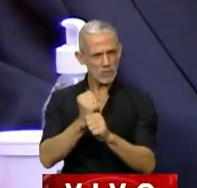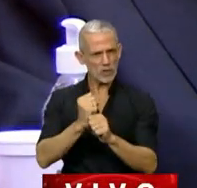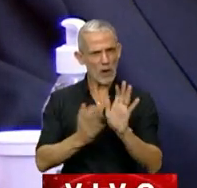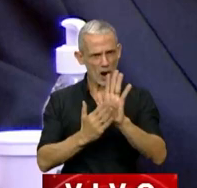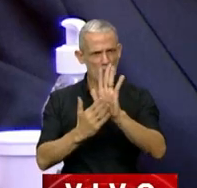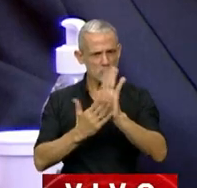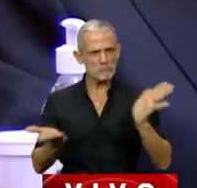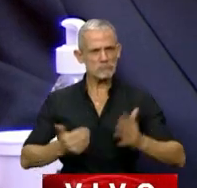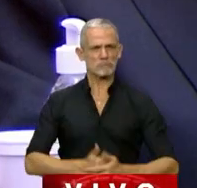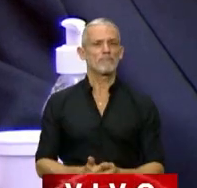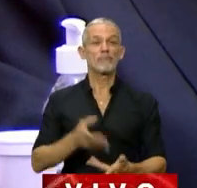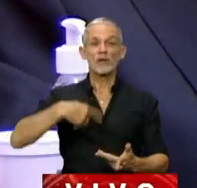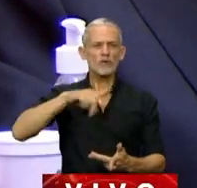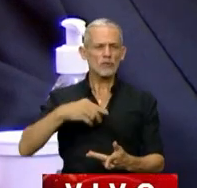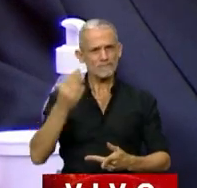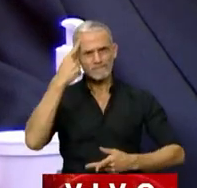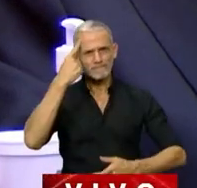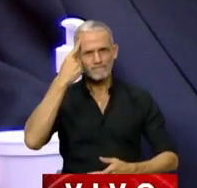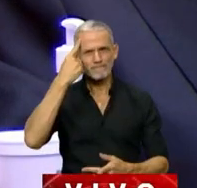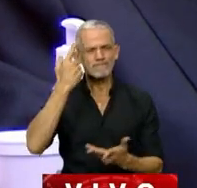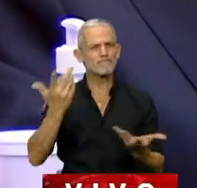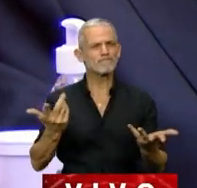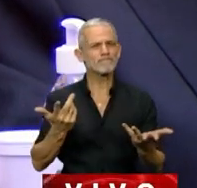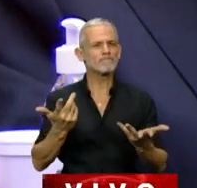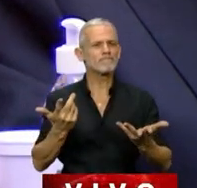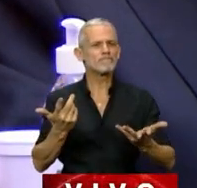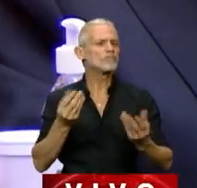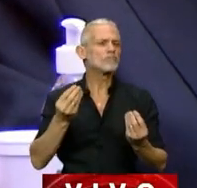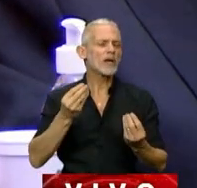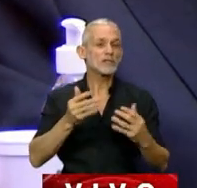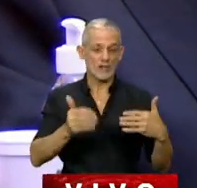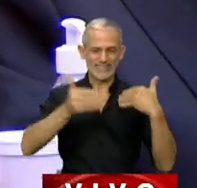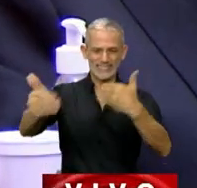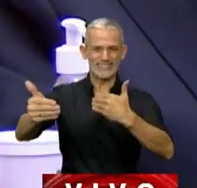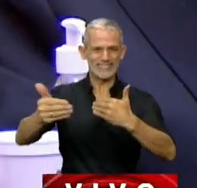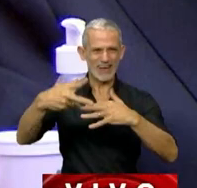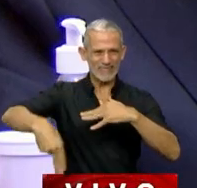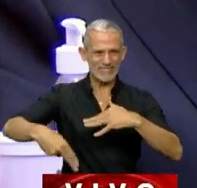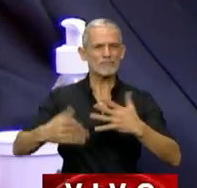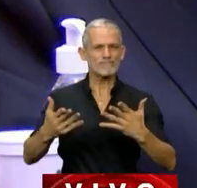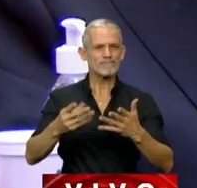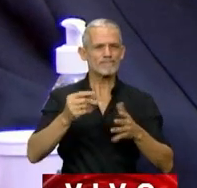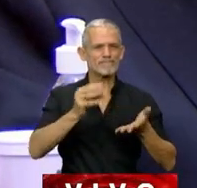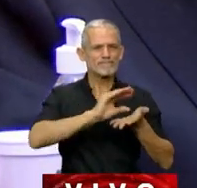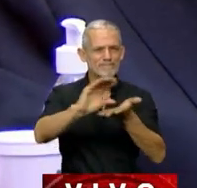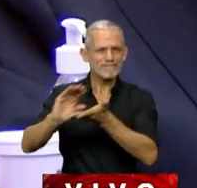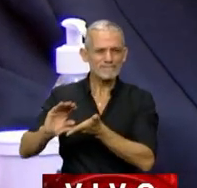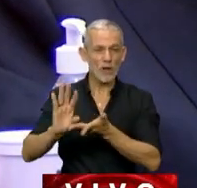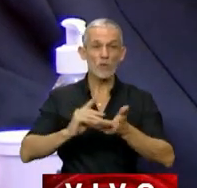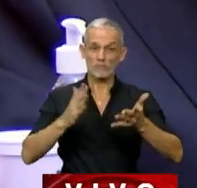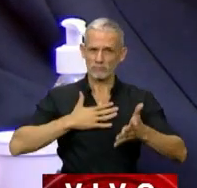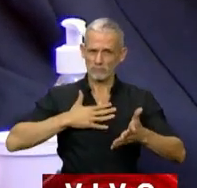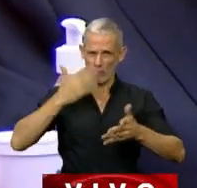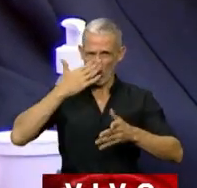Y no solamente nos pusimos a pensar en lo que es esta prórroga, sino que venimos trabajando con un